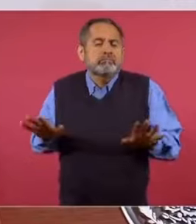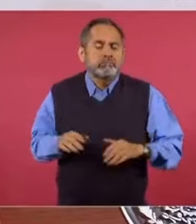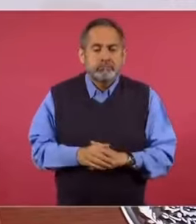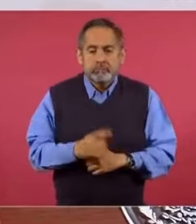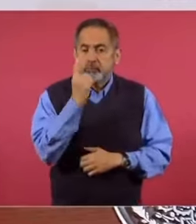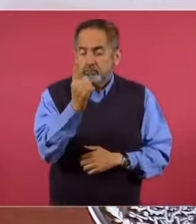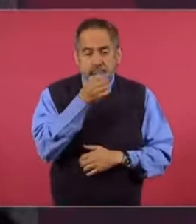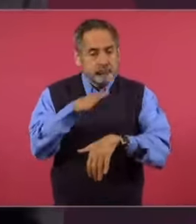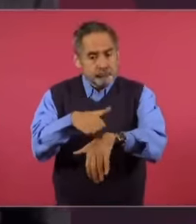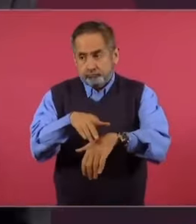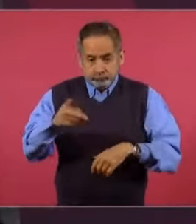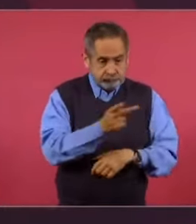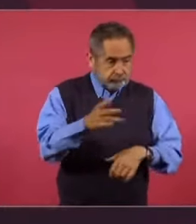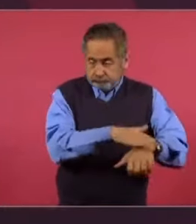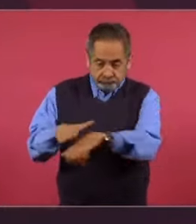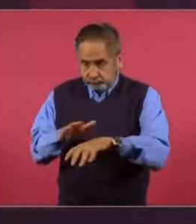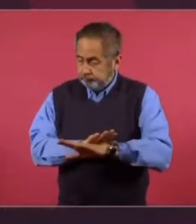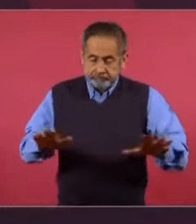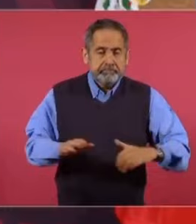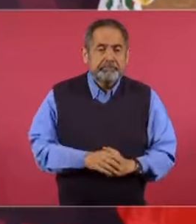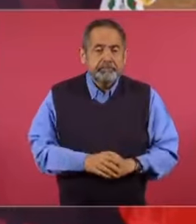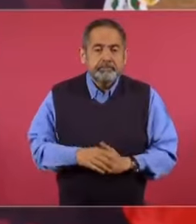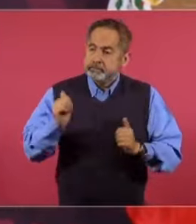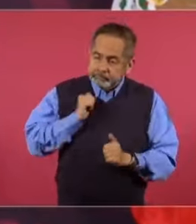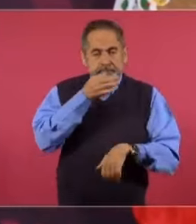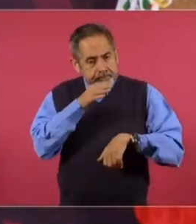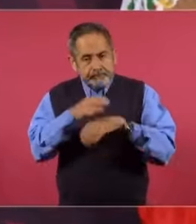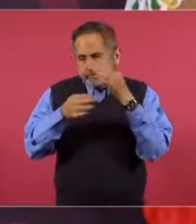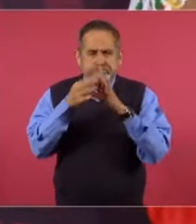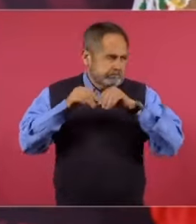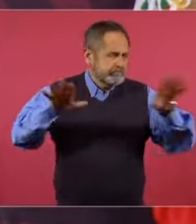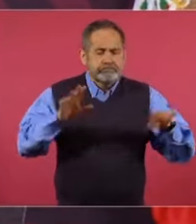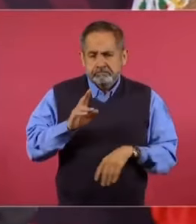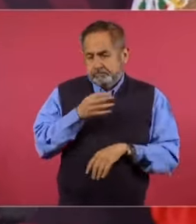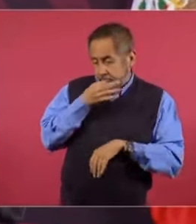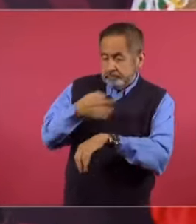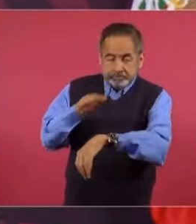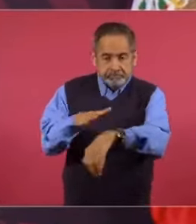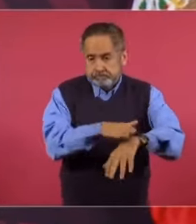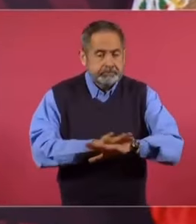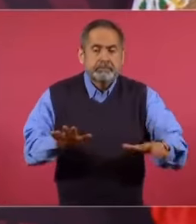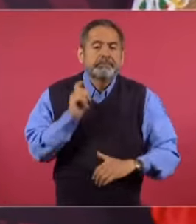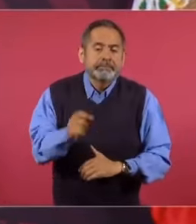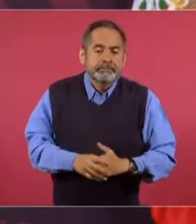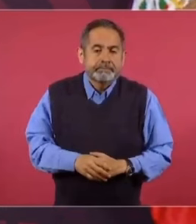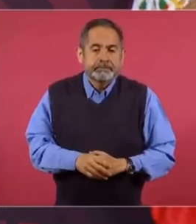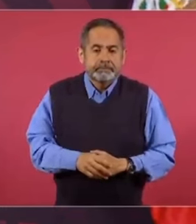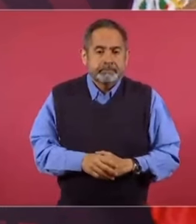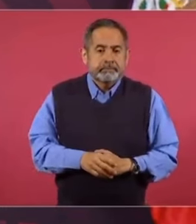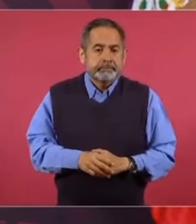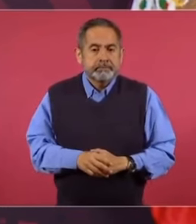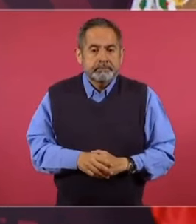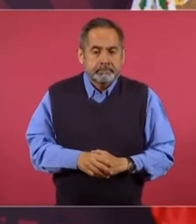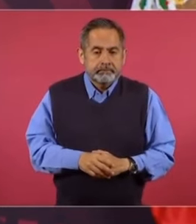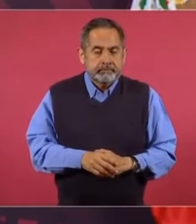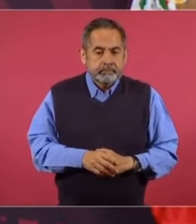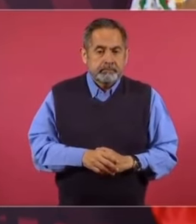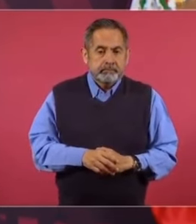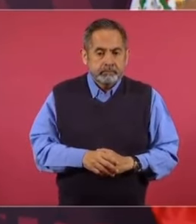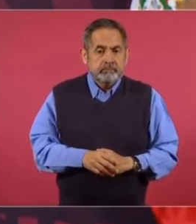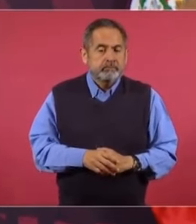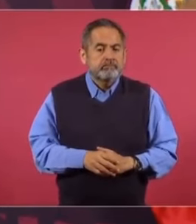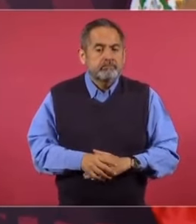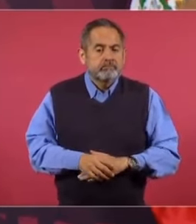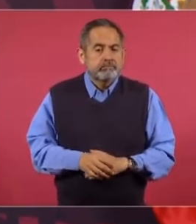Lo único que les he dicho, y aprovecho para comentarlo también, es de que todo el legado que